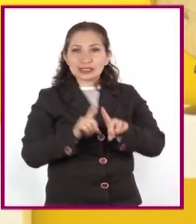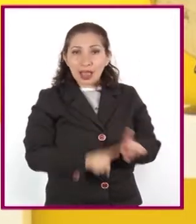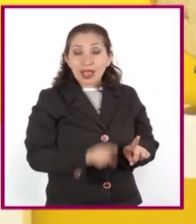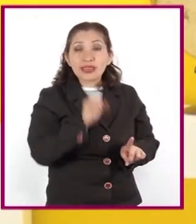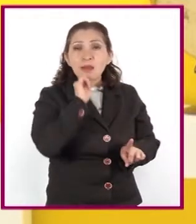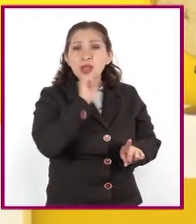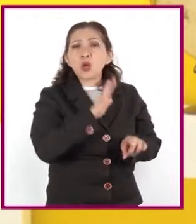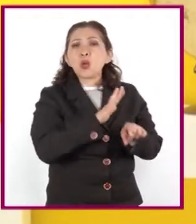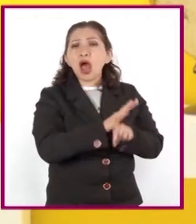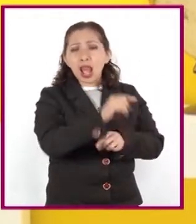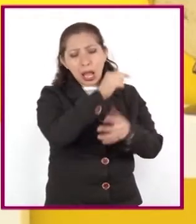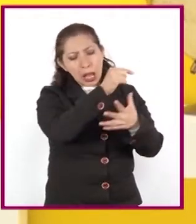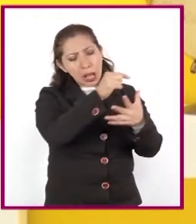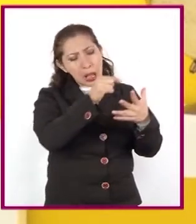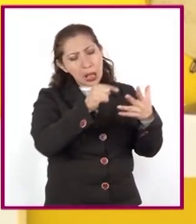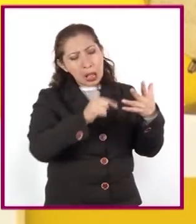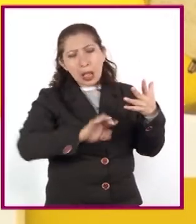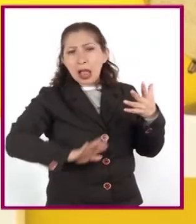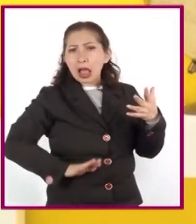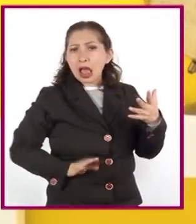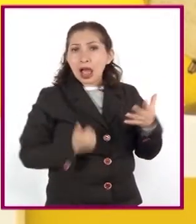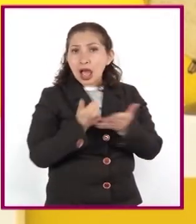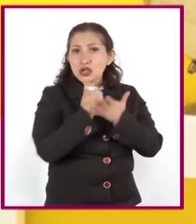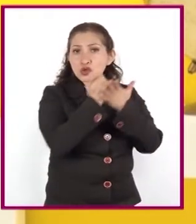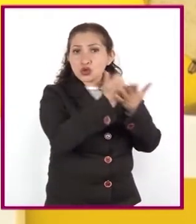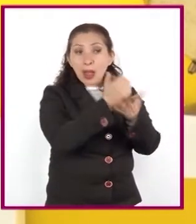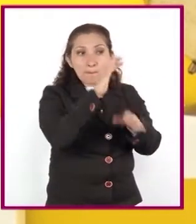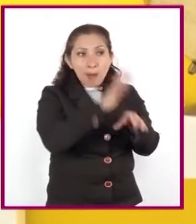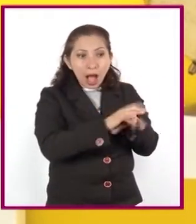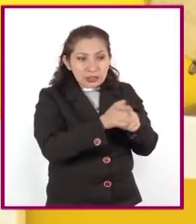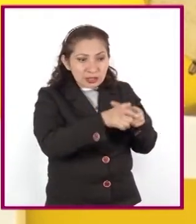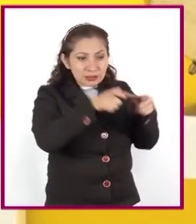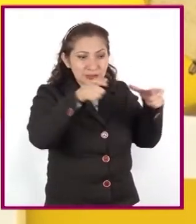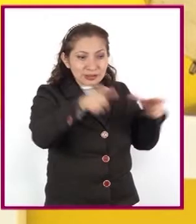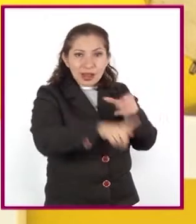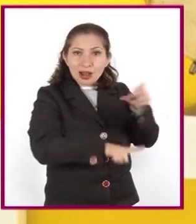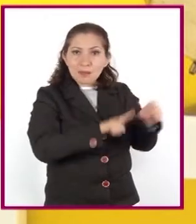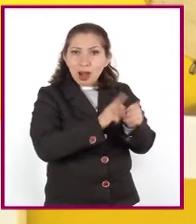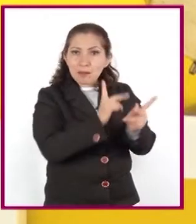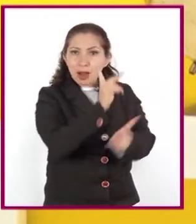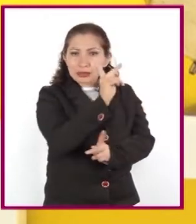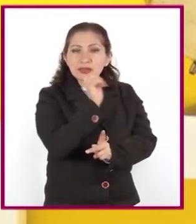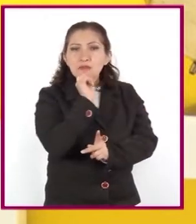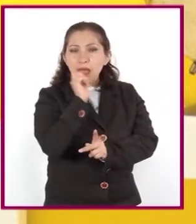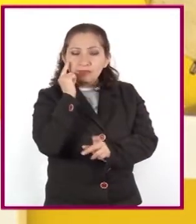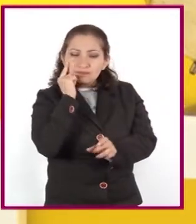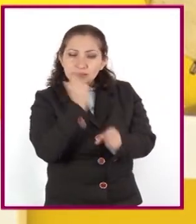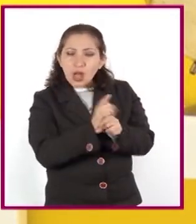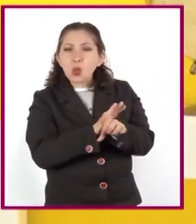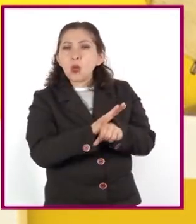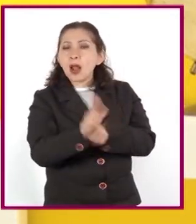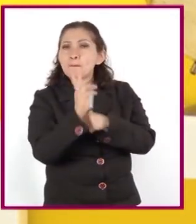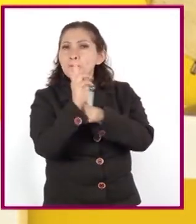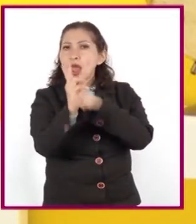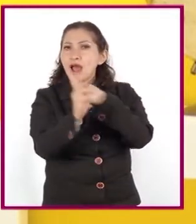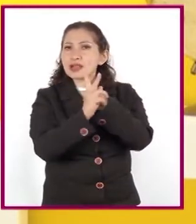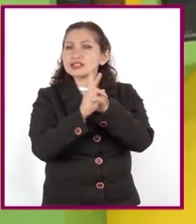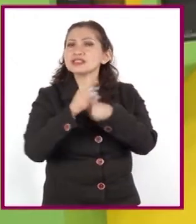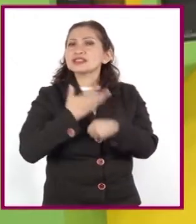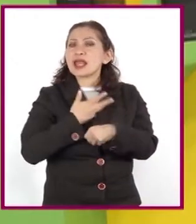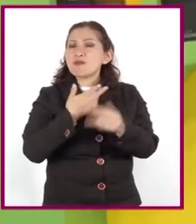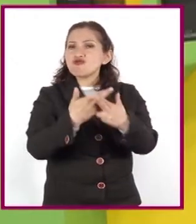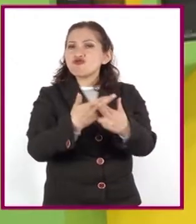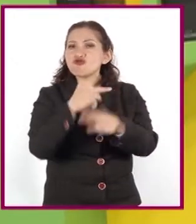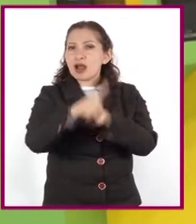los factores que favorecen mayor biodiversidad. Además, identificaremos los países megadiversos.